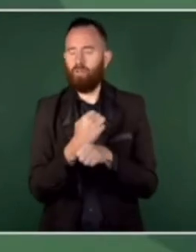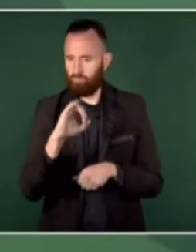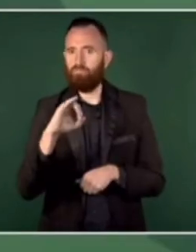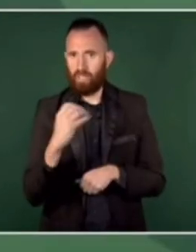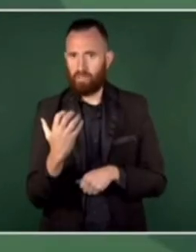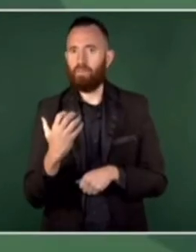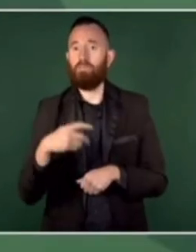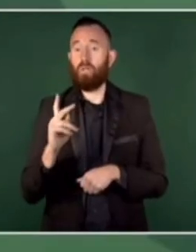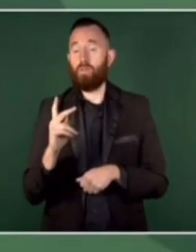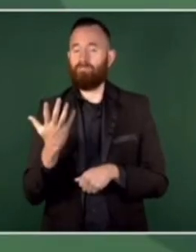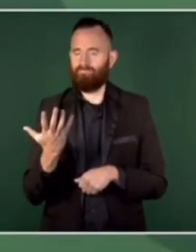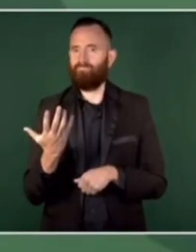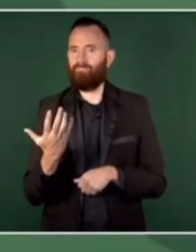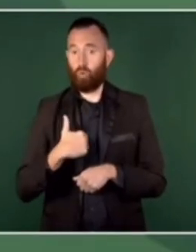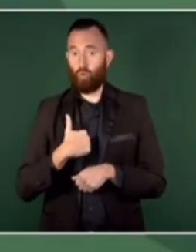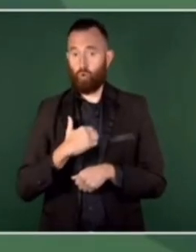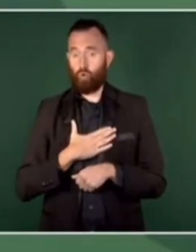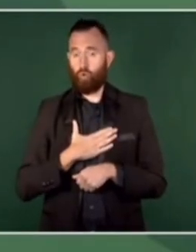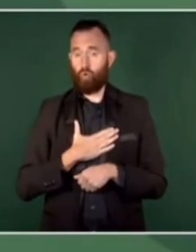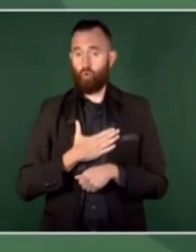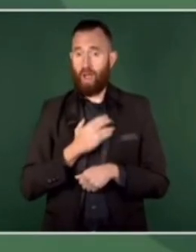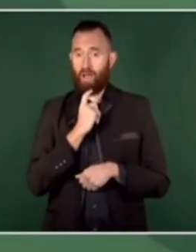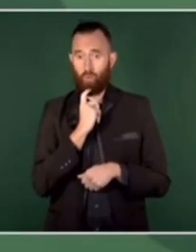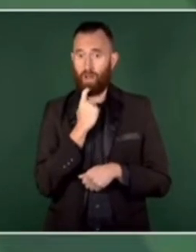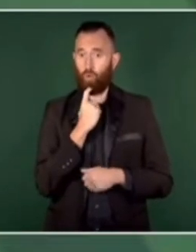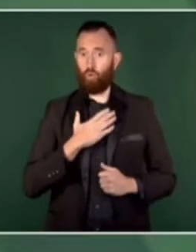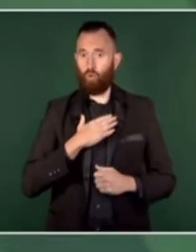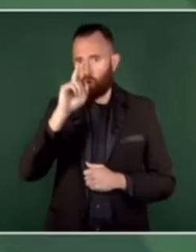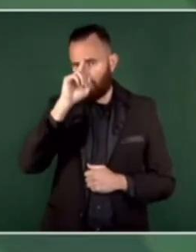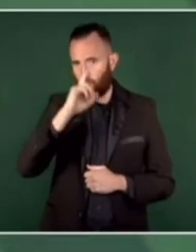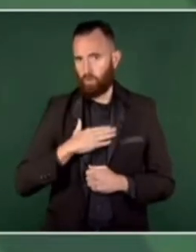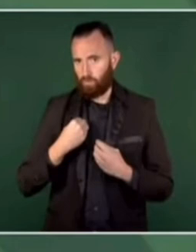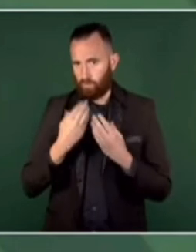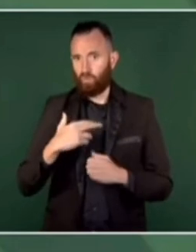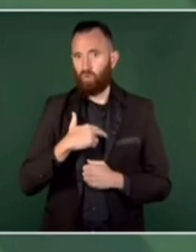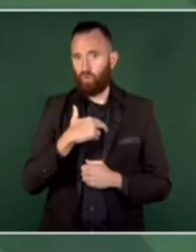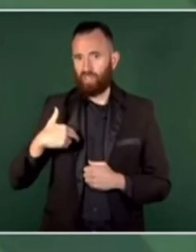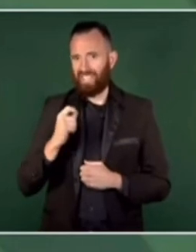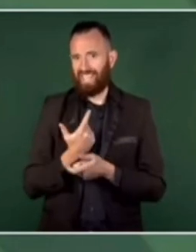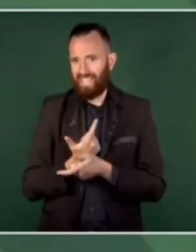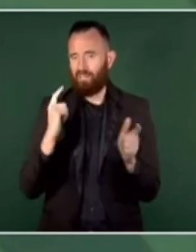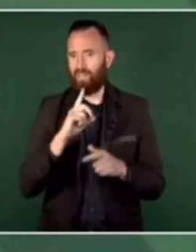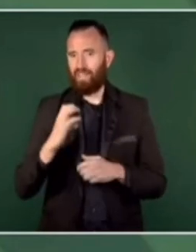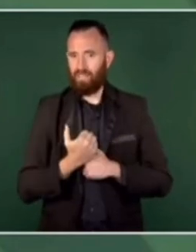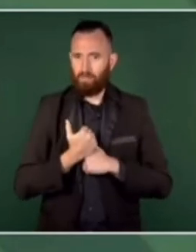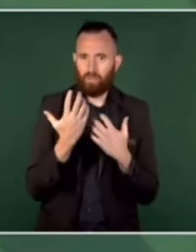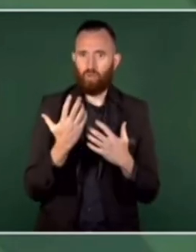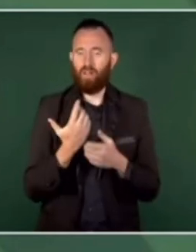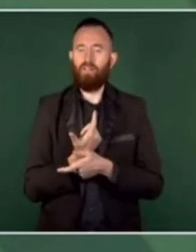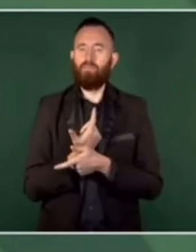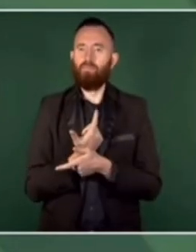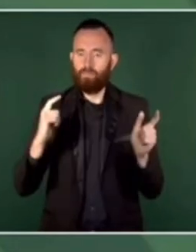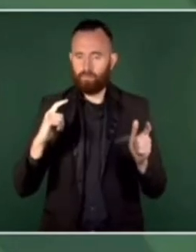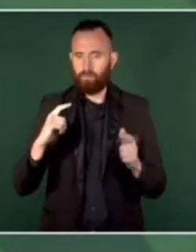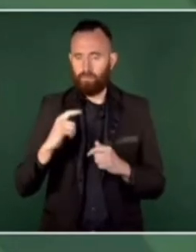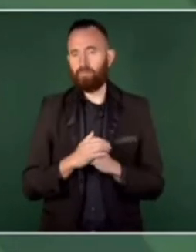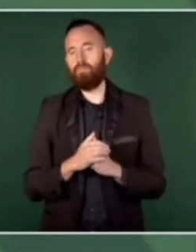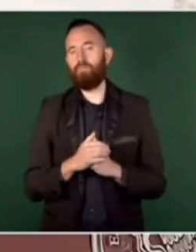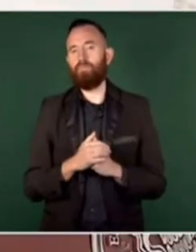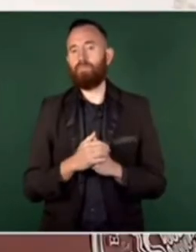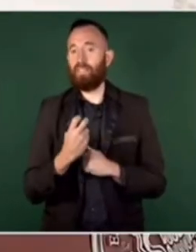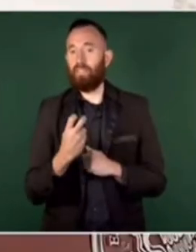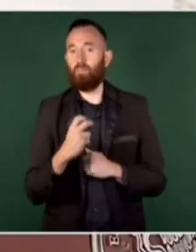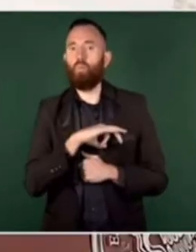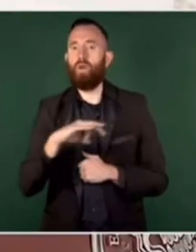recomendaría, aunque somos libres, de utilizar estos lamentables